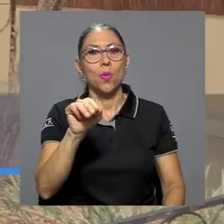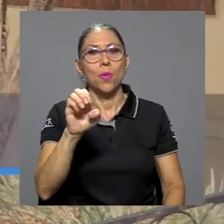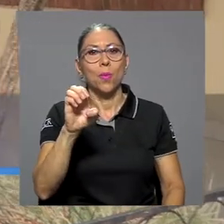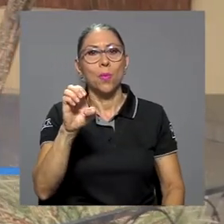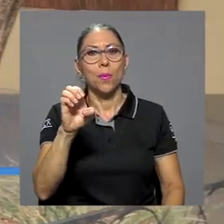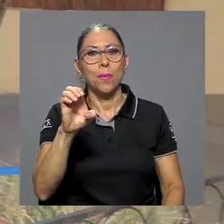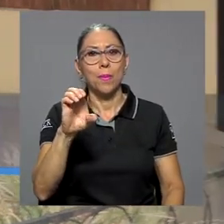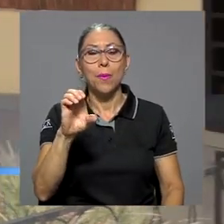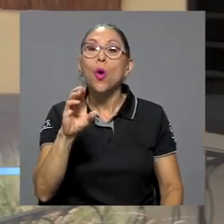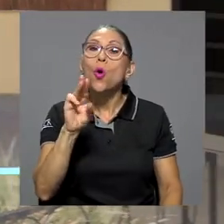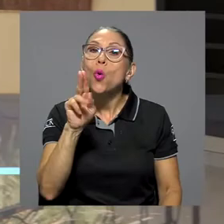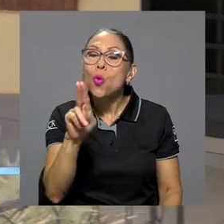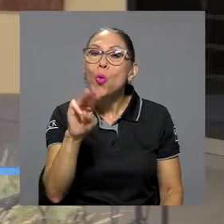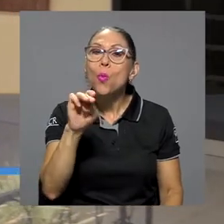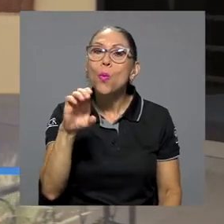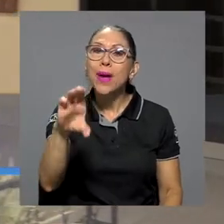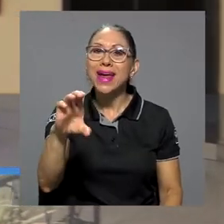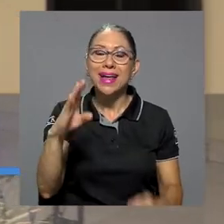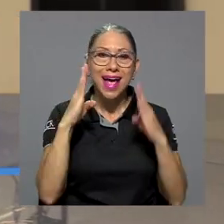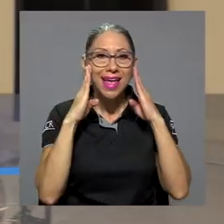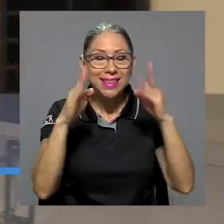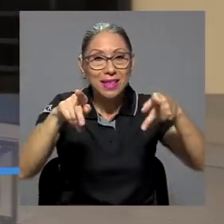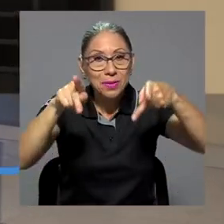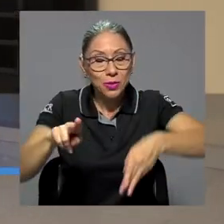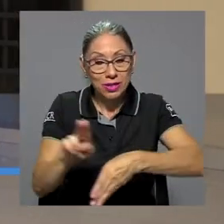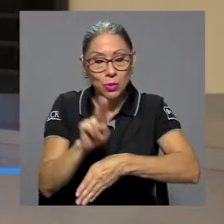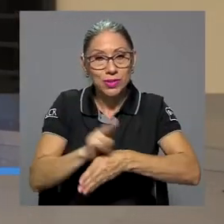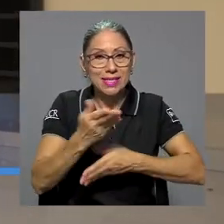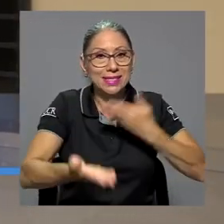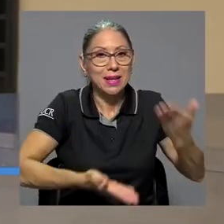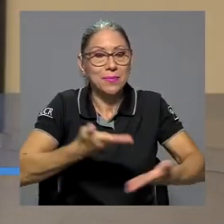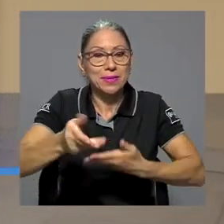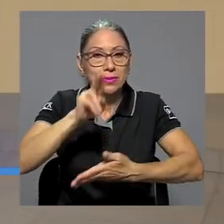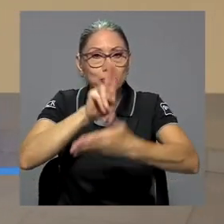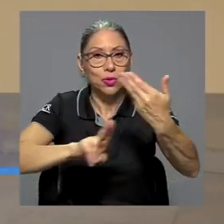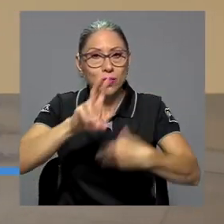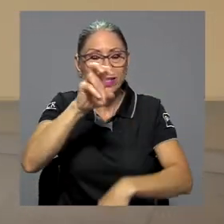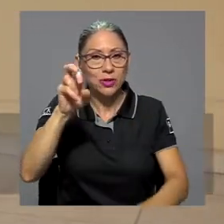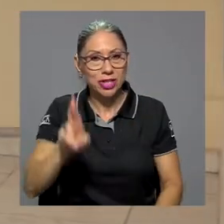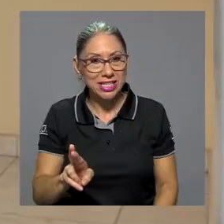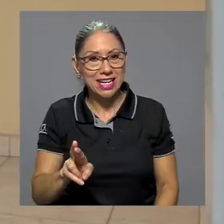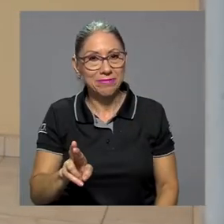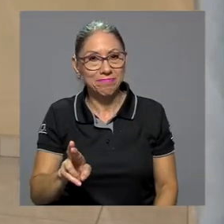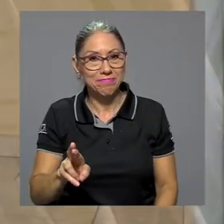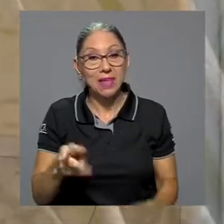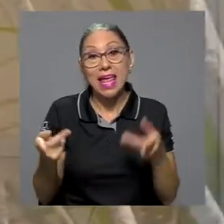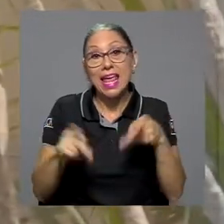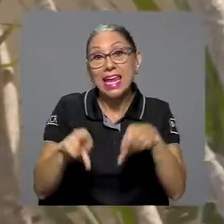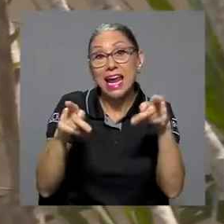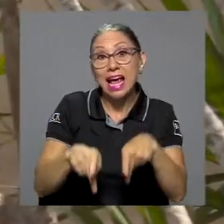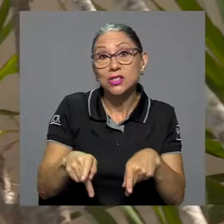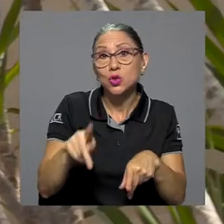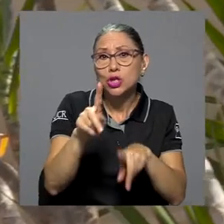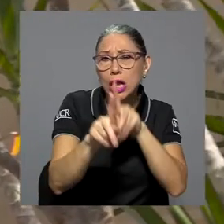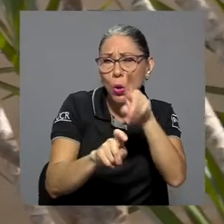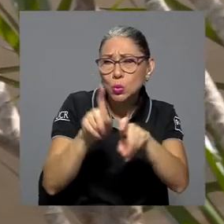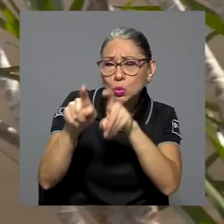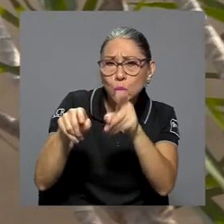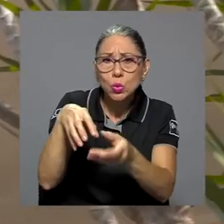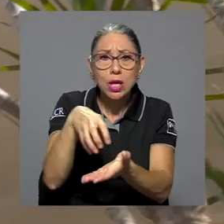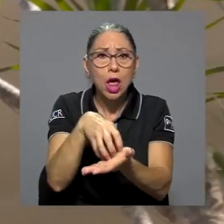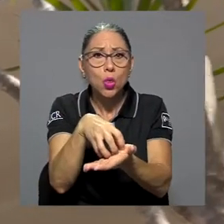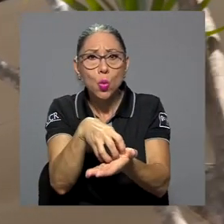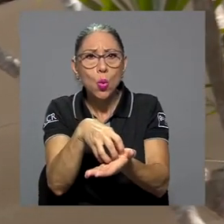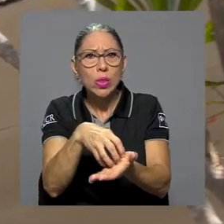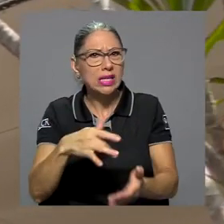atender a personas usuarias de los servicios de la Universidad de Costa Rica, en casos de consultas, dudas o no